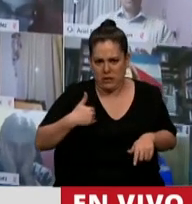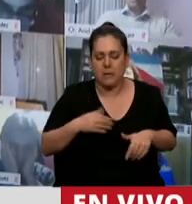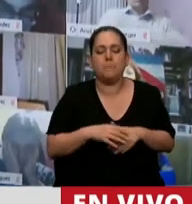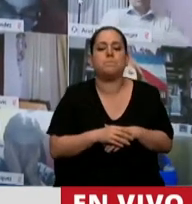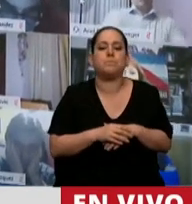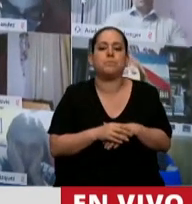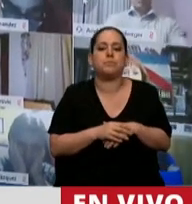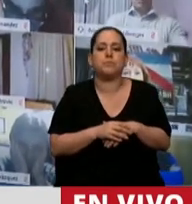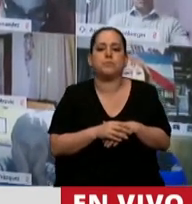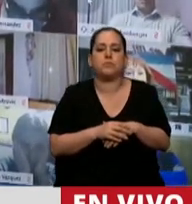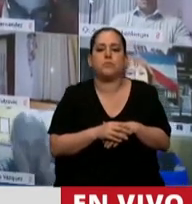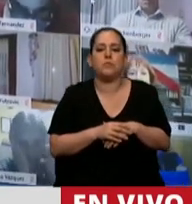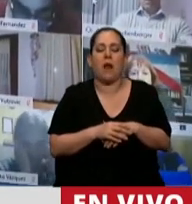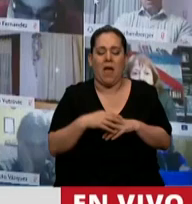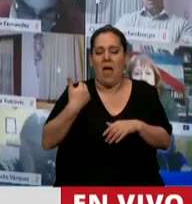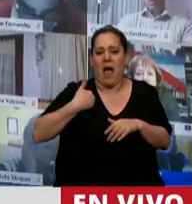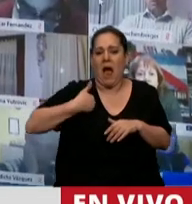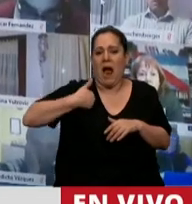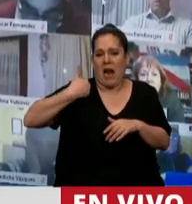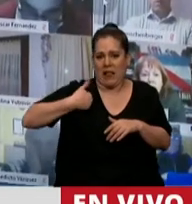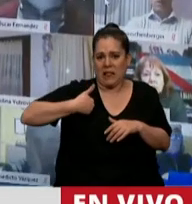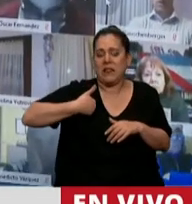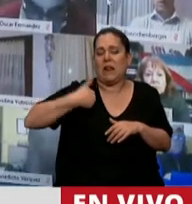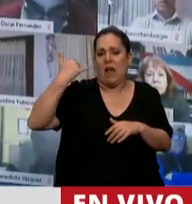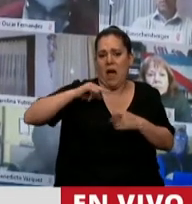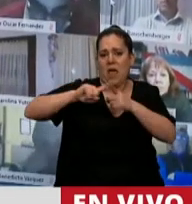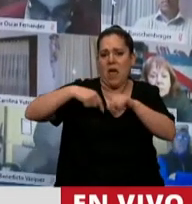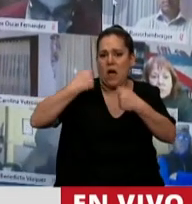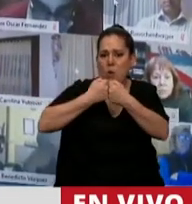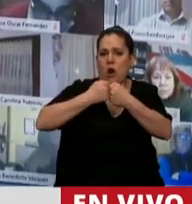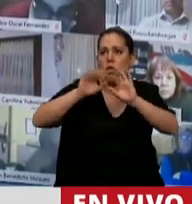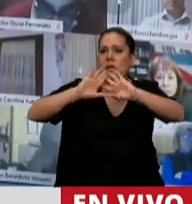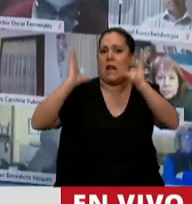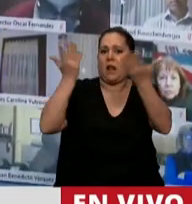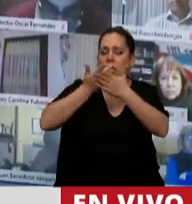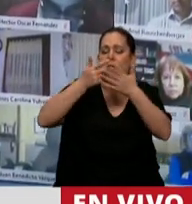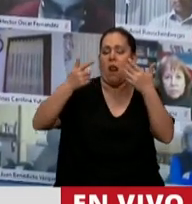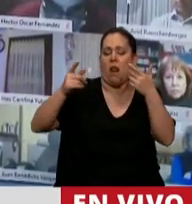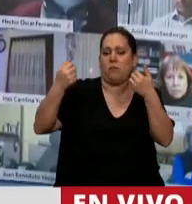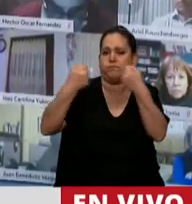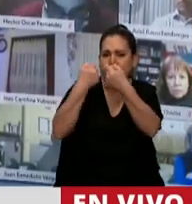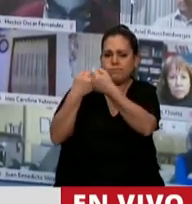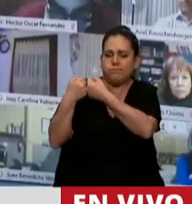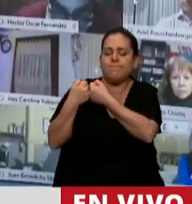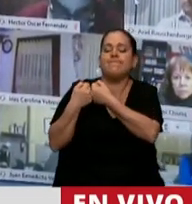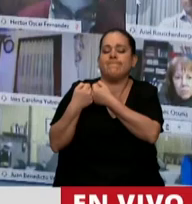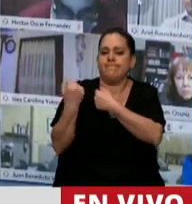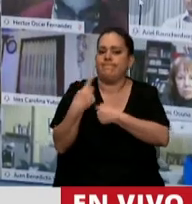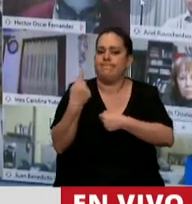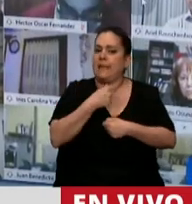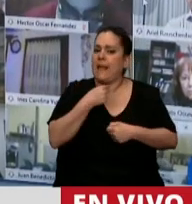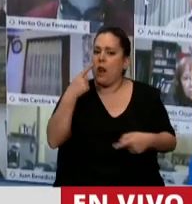Nuestro país adhiere a muchos tratados internacionales que resguardan y tratan de hacer